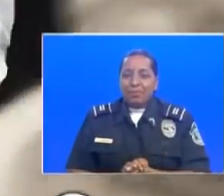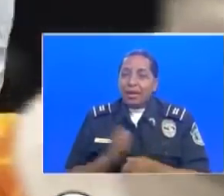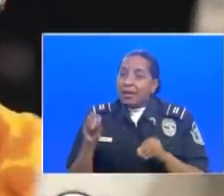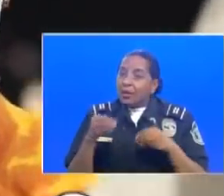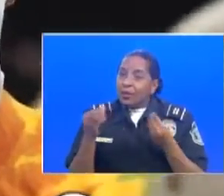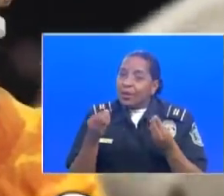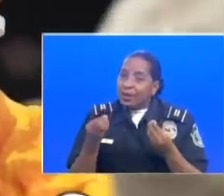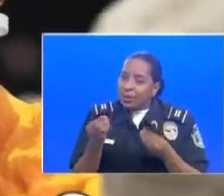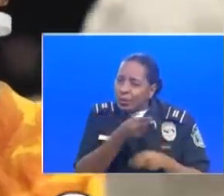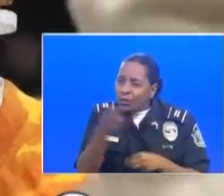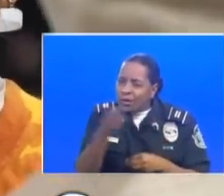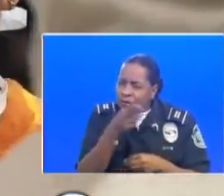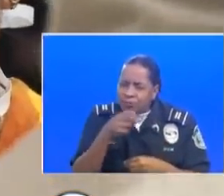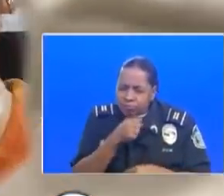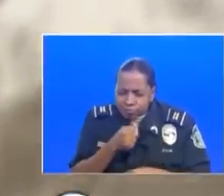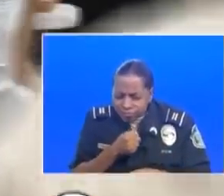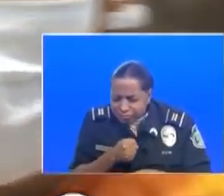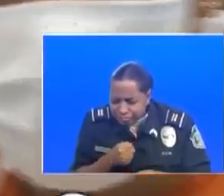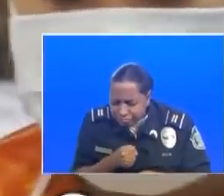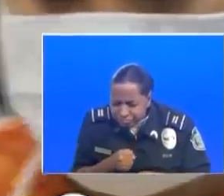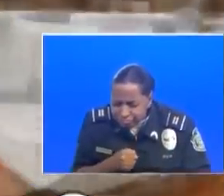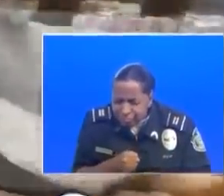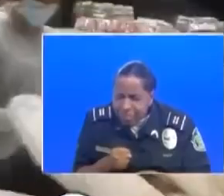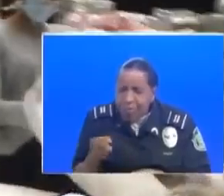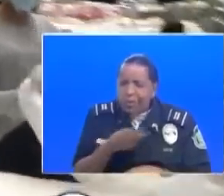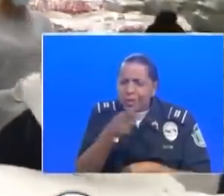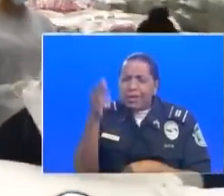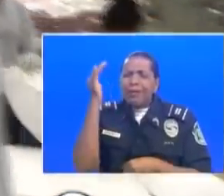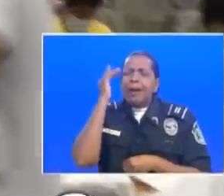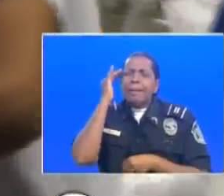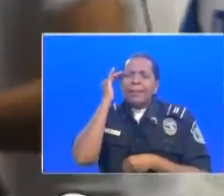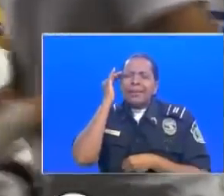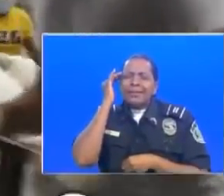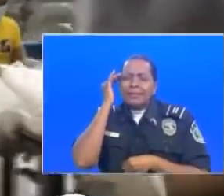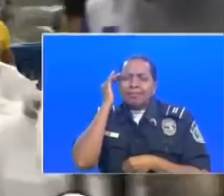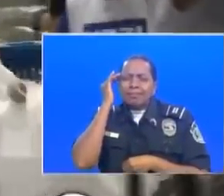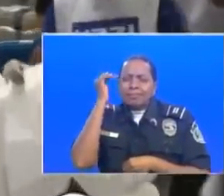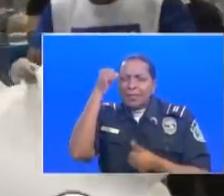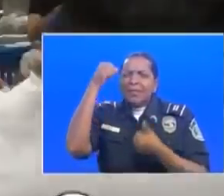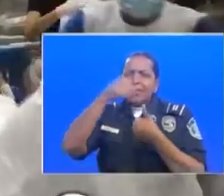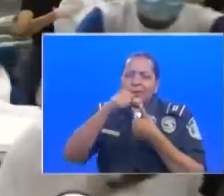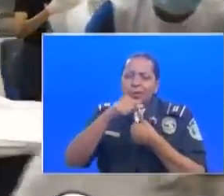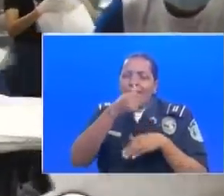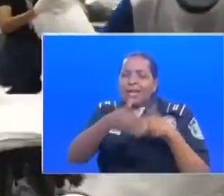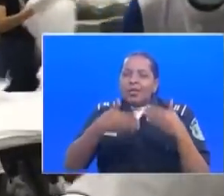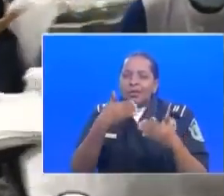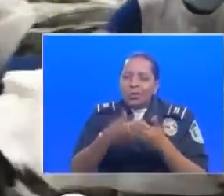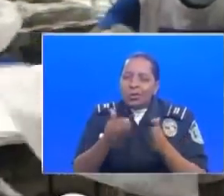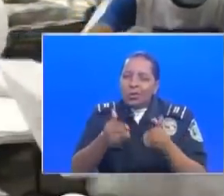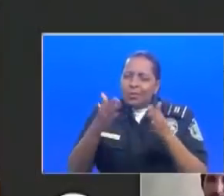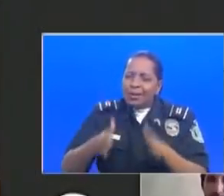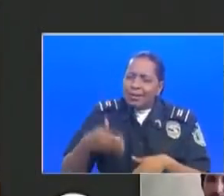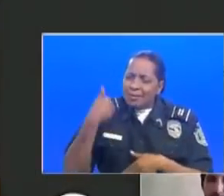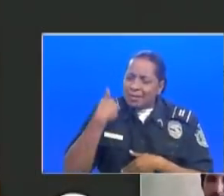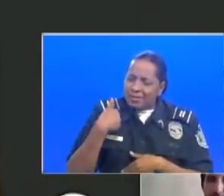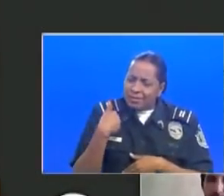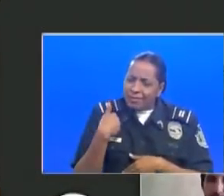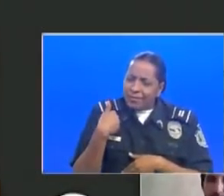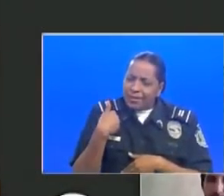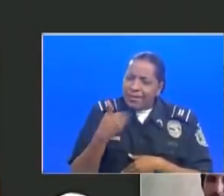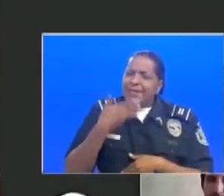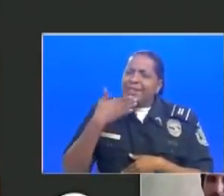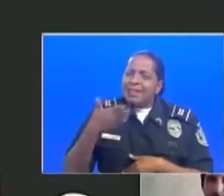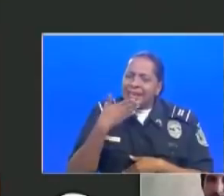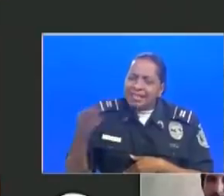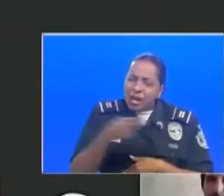Cuando ustedes estén viejitos, ustedes van a decir y van a reconocer. Y todos los panameños vamos a reconocer que gracias